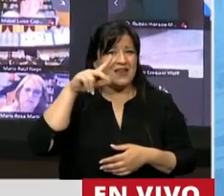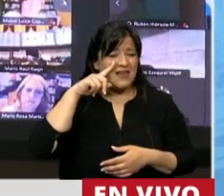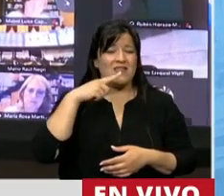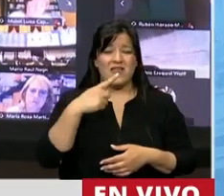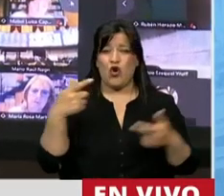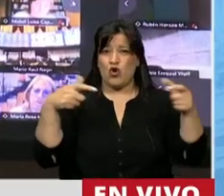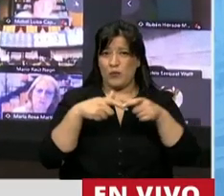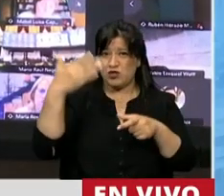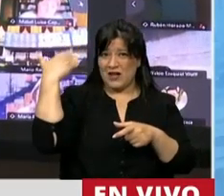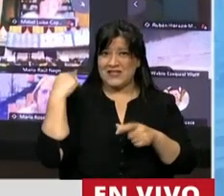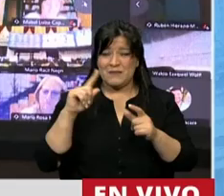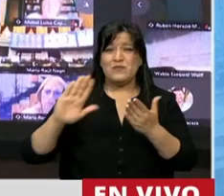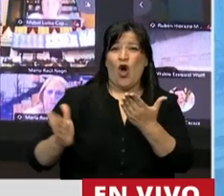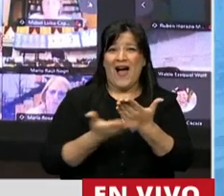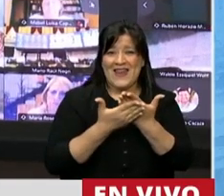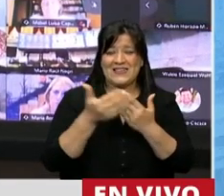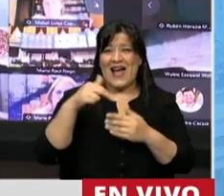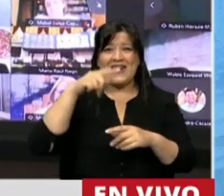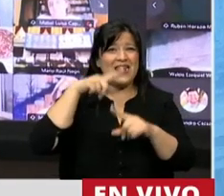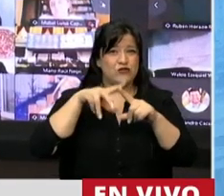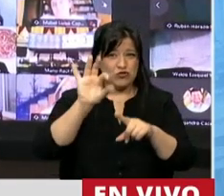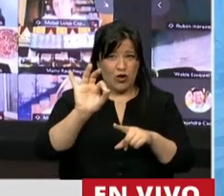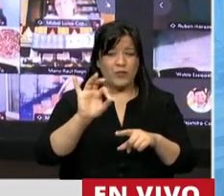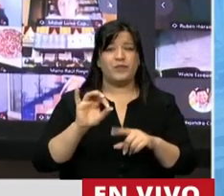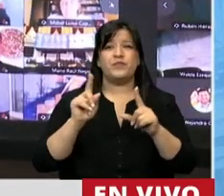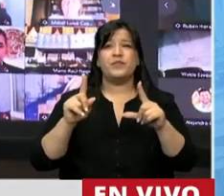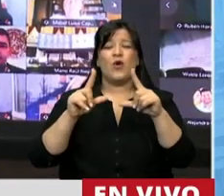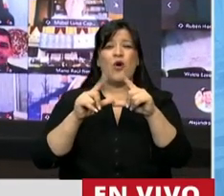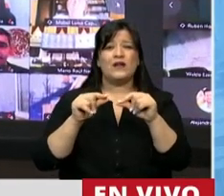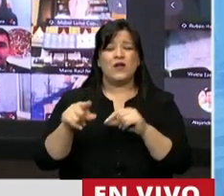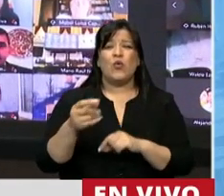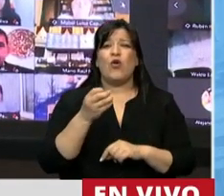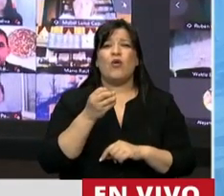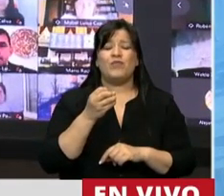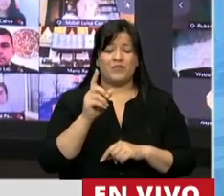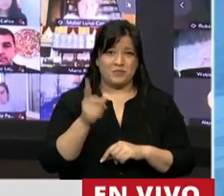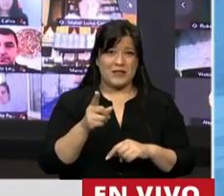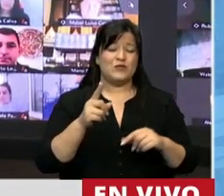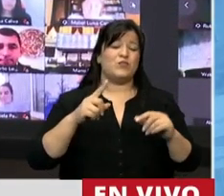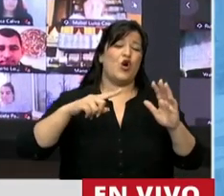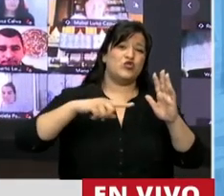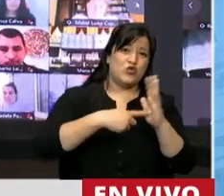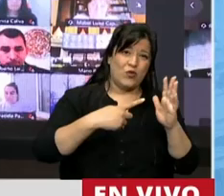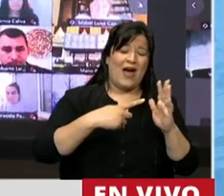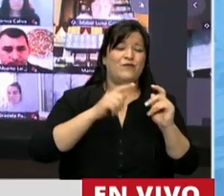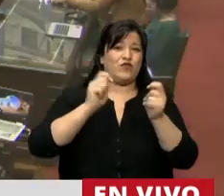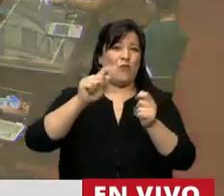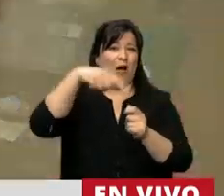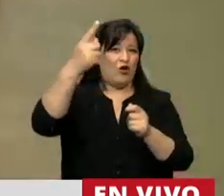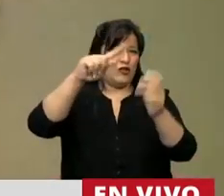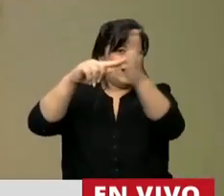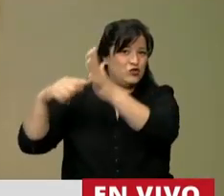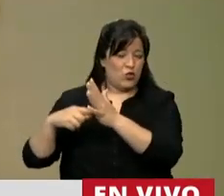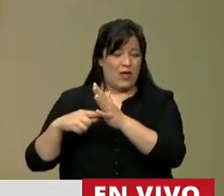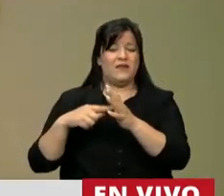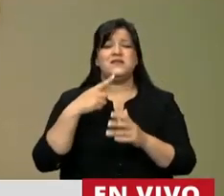es que en ese anexo que es una remisión del artículo donde se declaran ciudades capitales alternas se está nominando